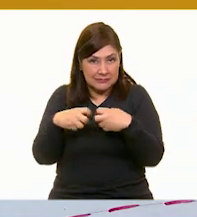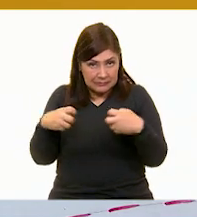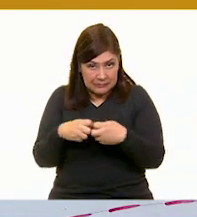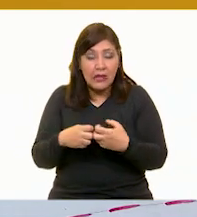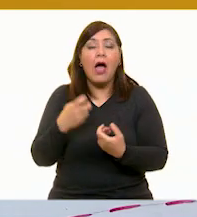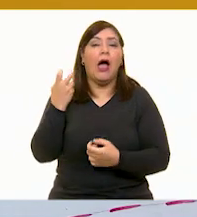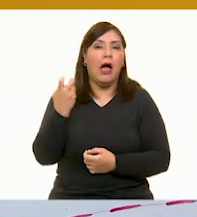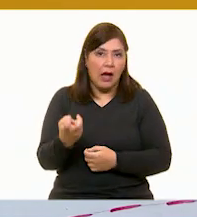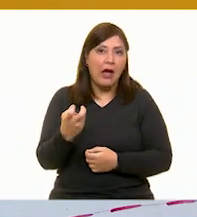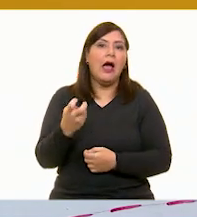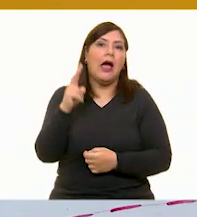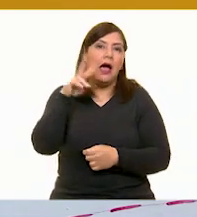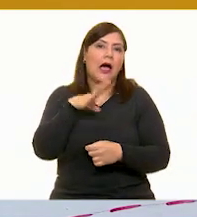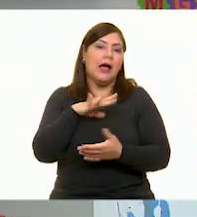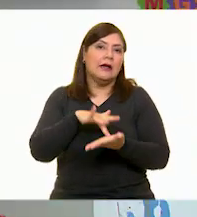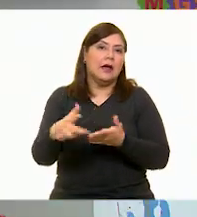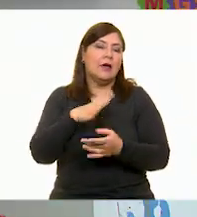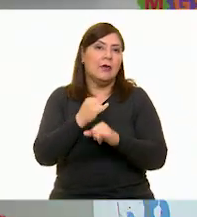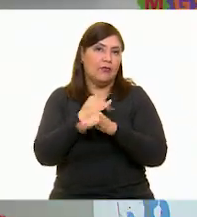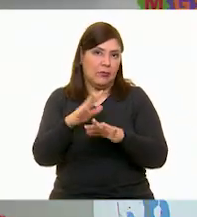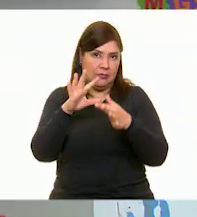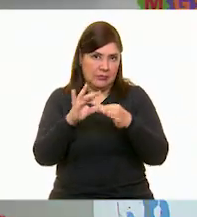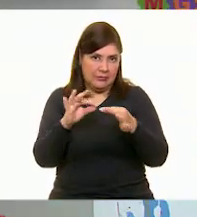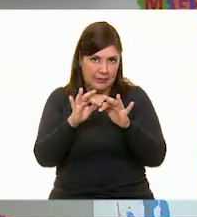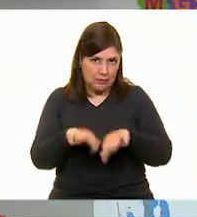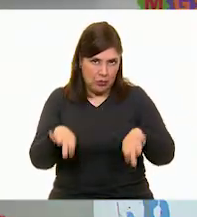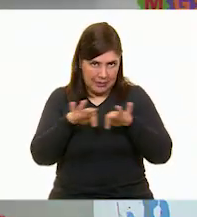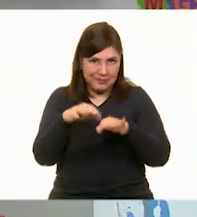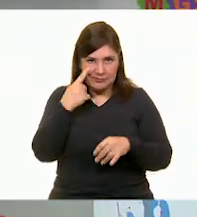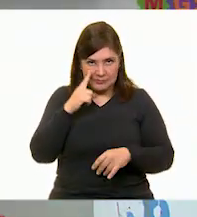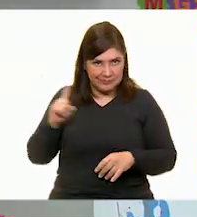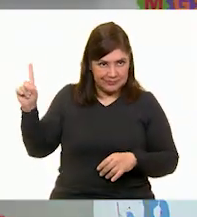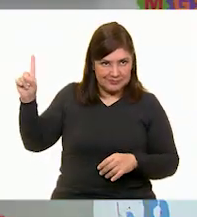muy importante. Muy Así que vamos a verlo.